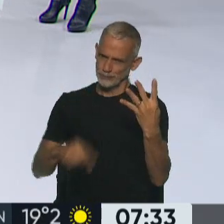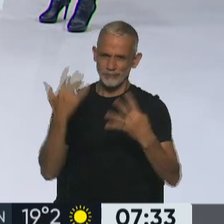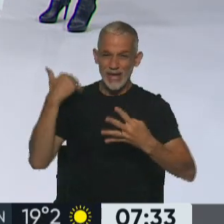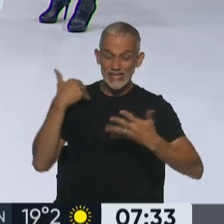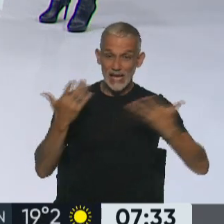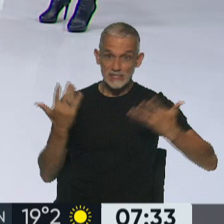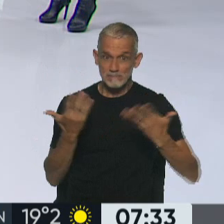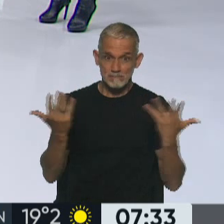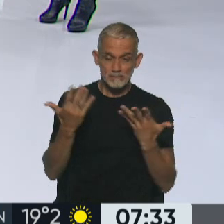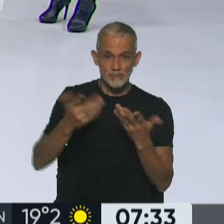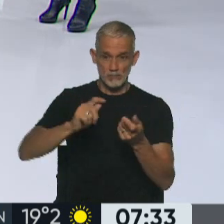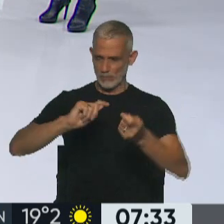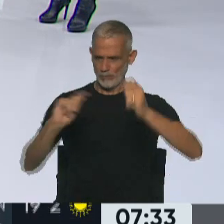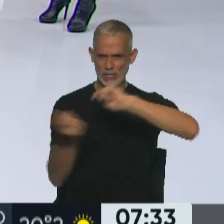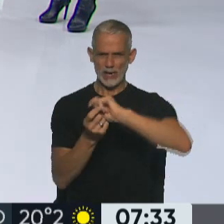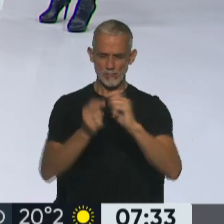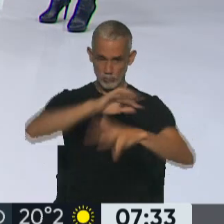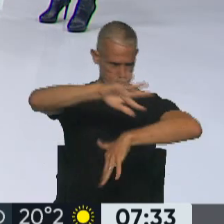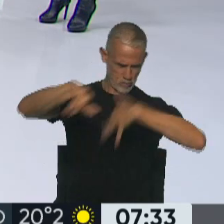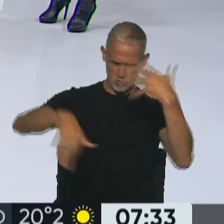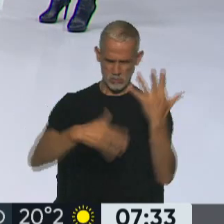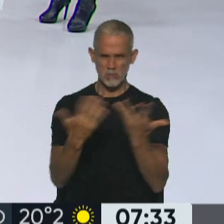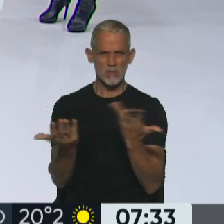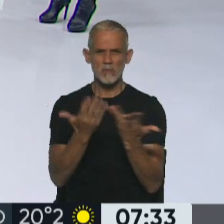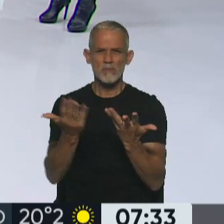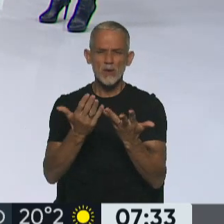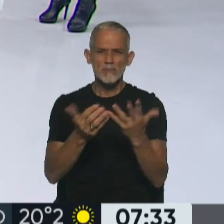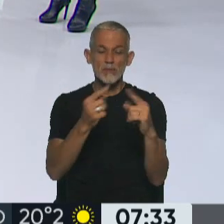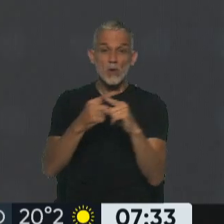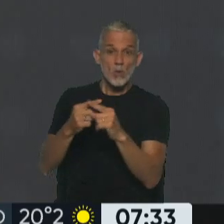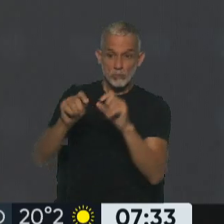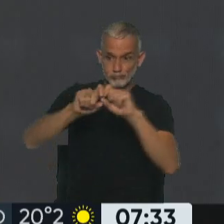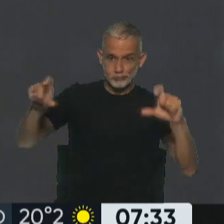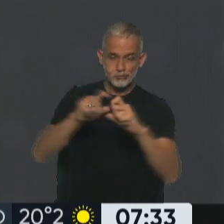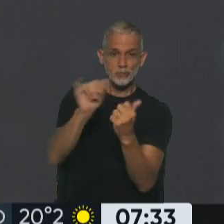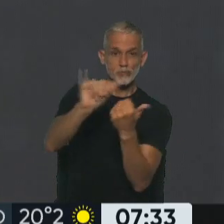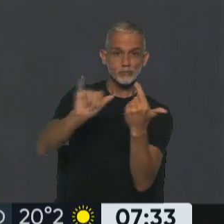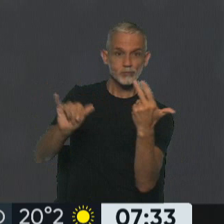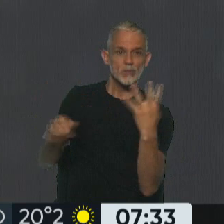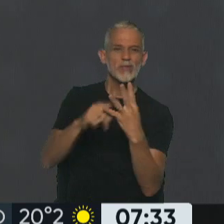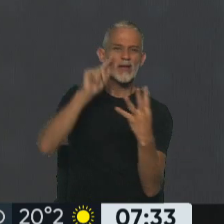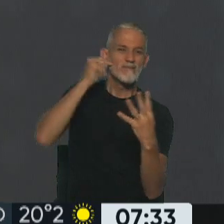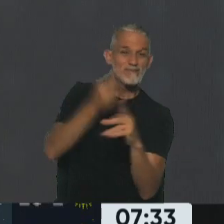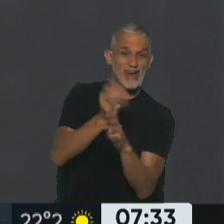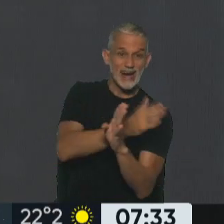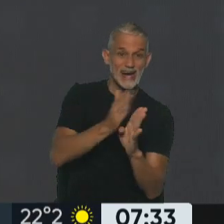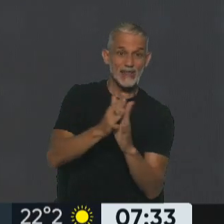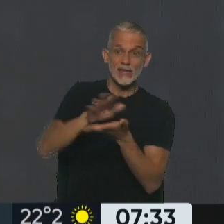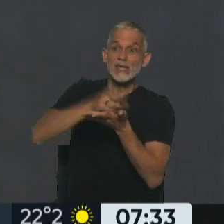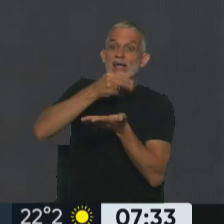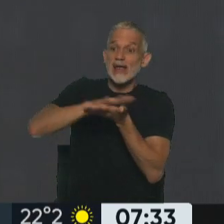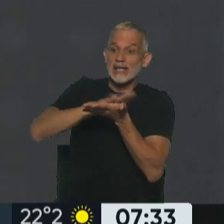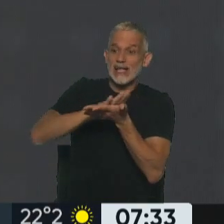de transformación caótica porque las cuentas del gobierno saliente quedan espejadas